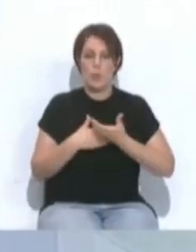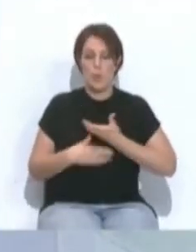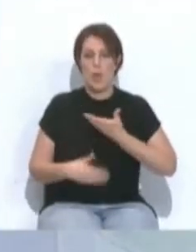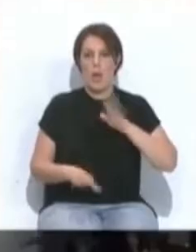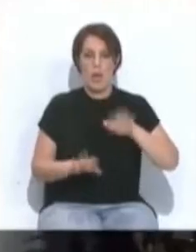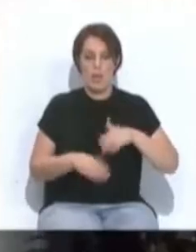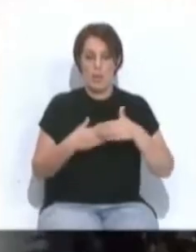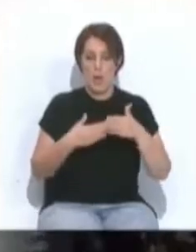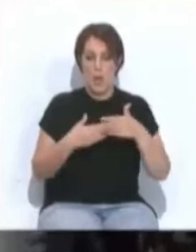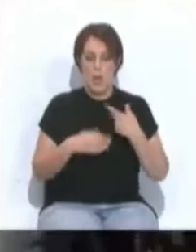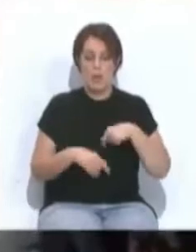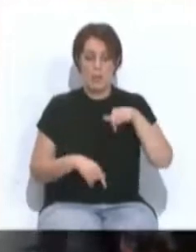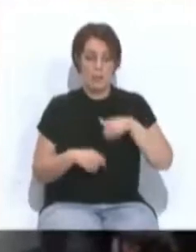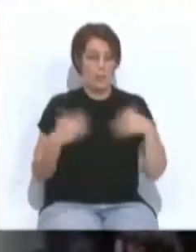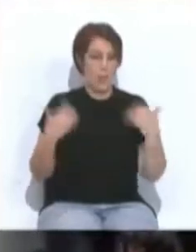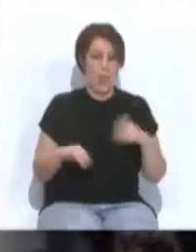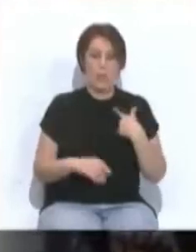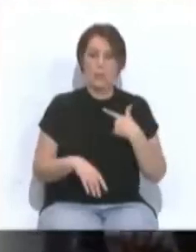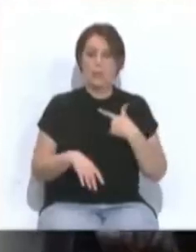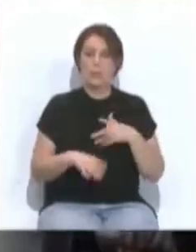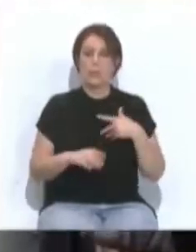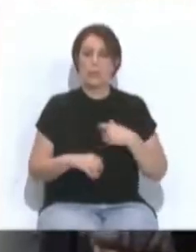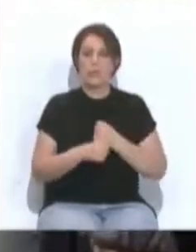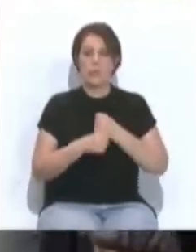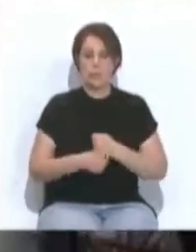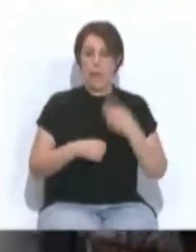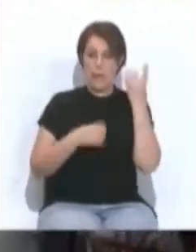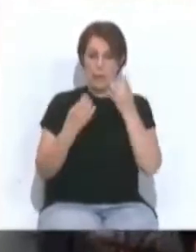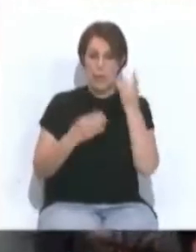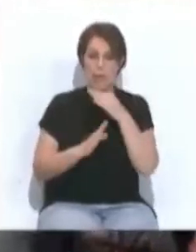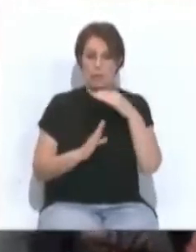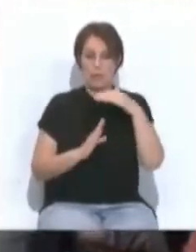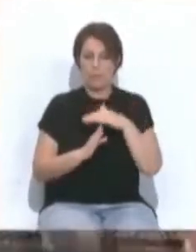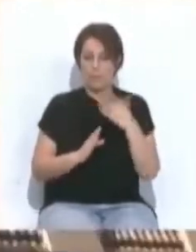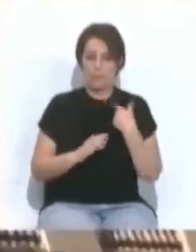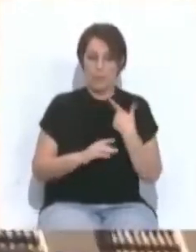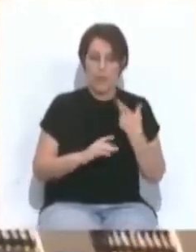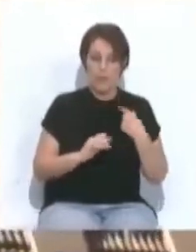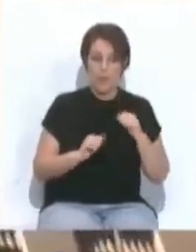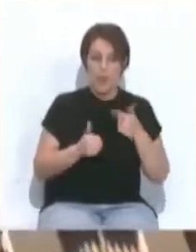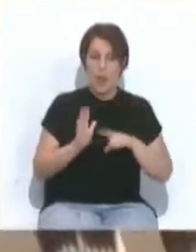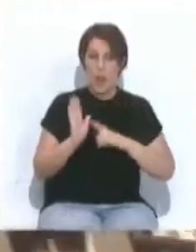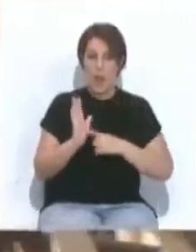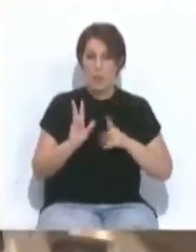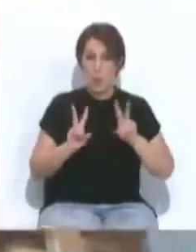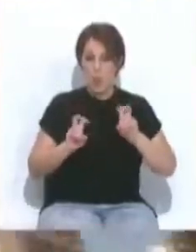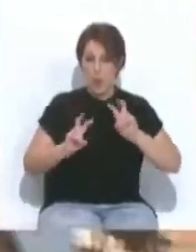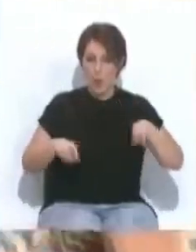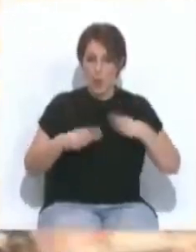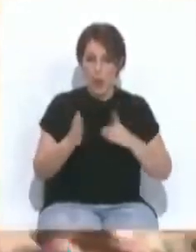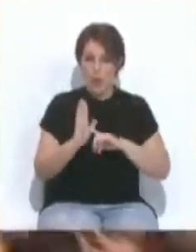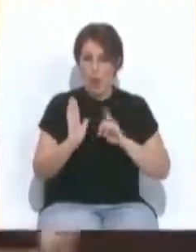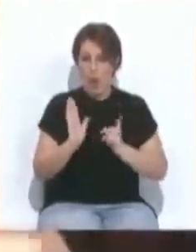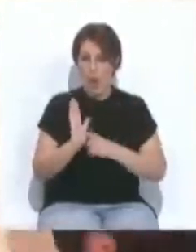Cádiz en la jornada de este miércoles. Se cabe recordar que la actividad lleva paralizada tras la entrada en vigor de la nueva reforma laboral